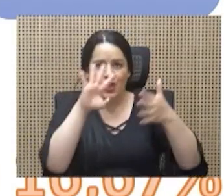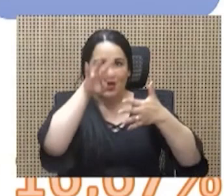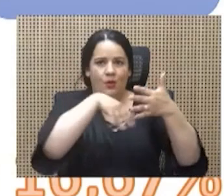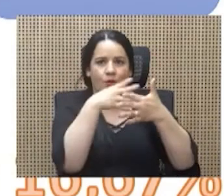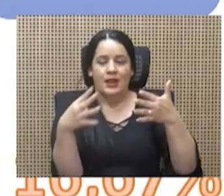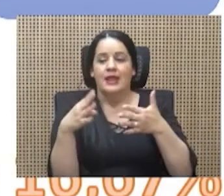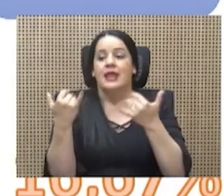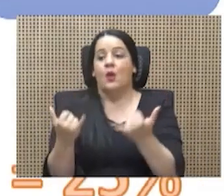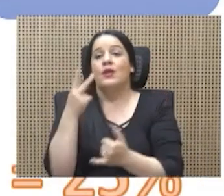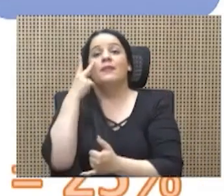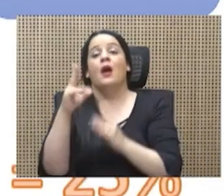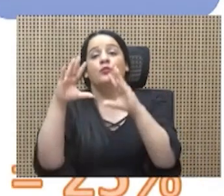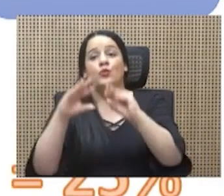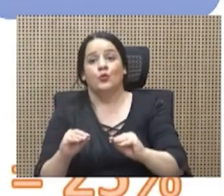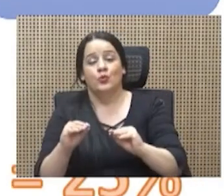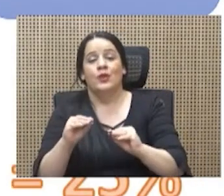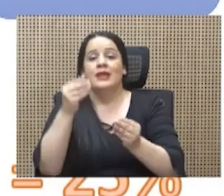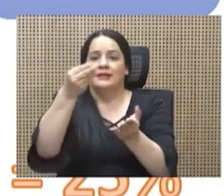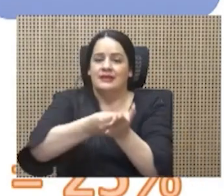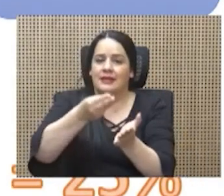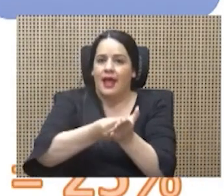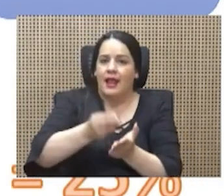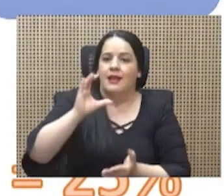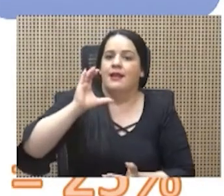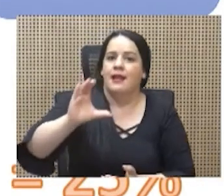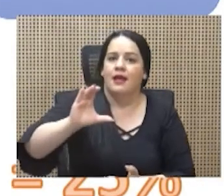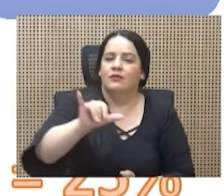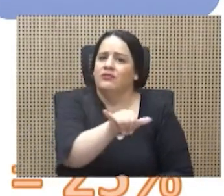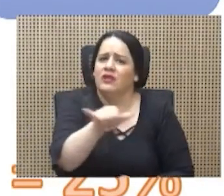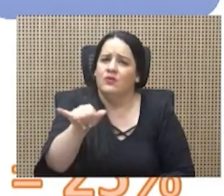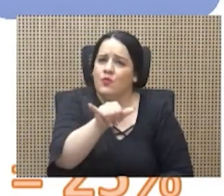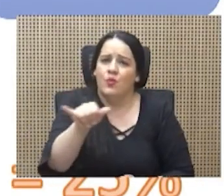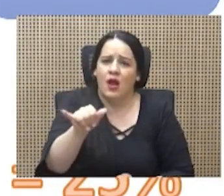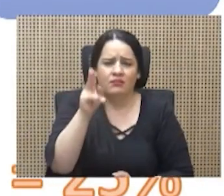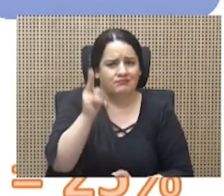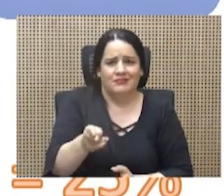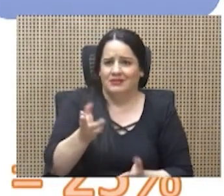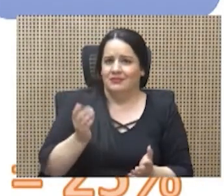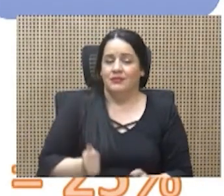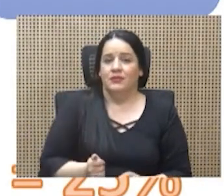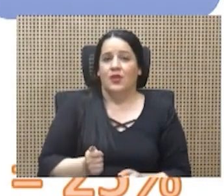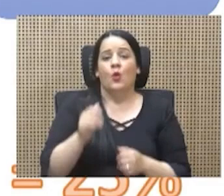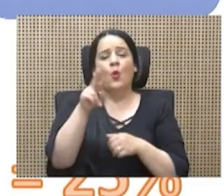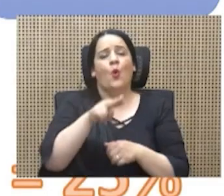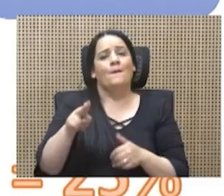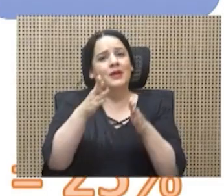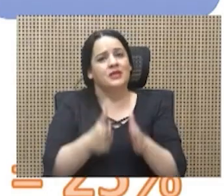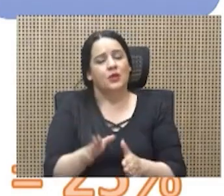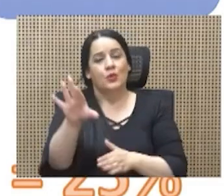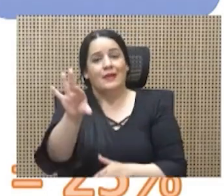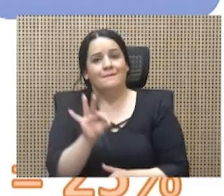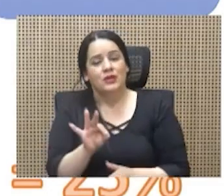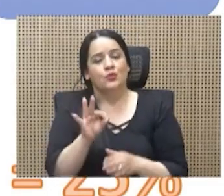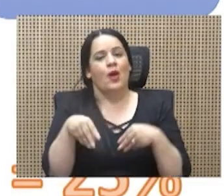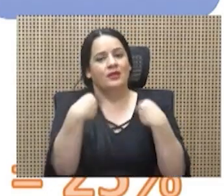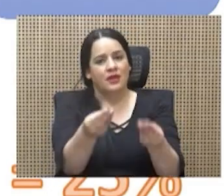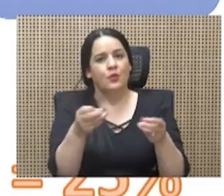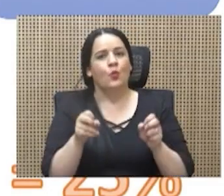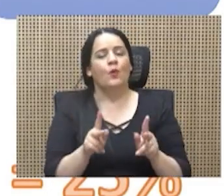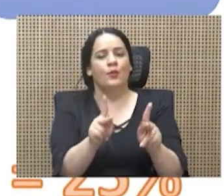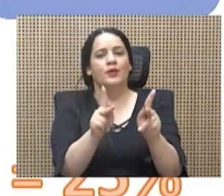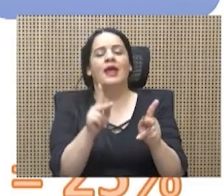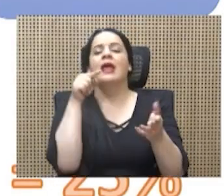para la nocturna. Los salarios se mantienen exactamente igual. Compañeros, los invito a darles una oportunidad